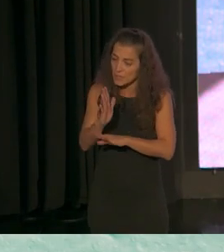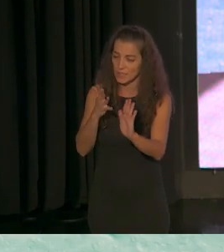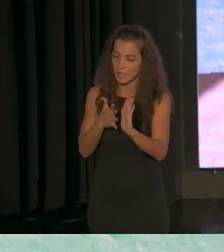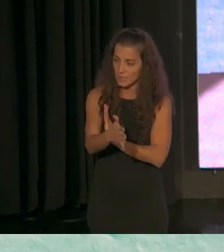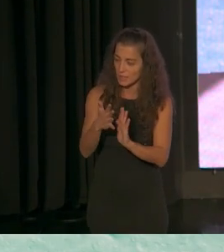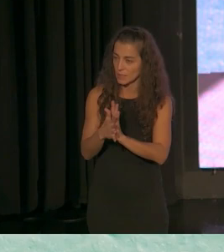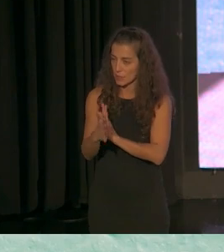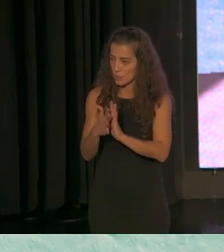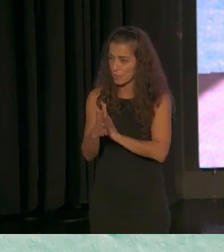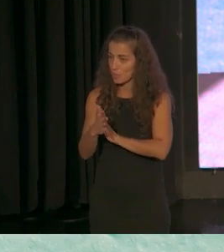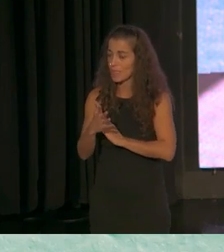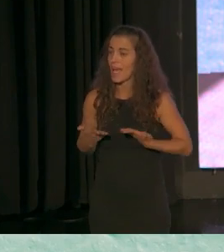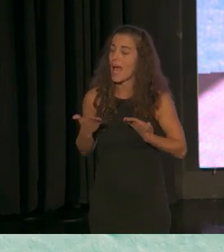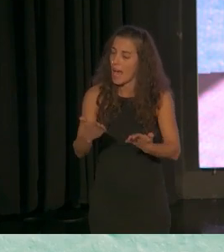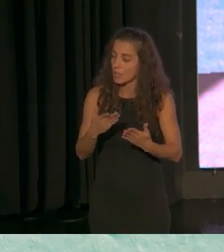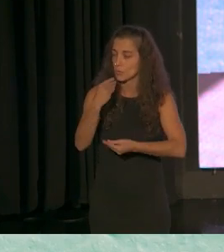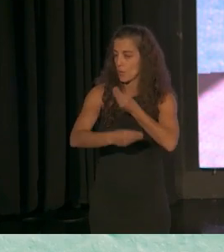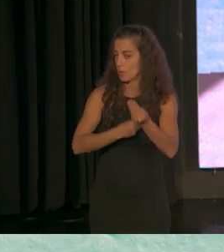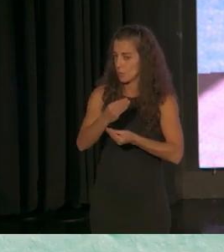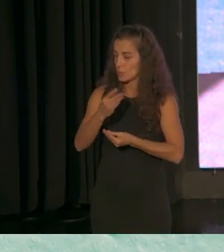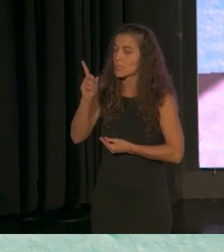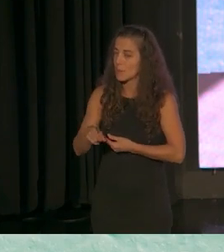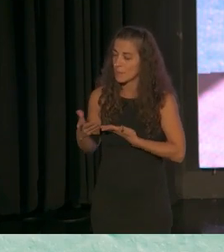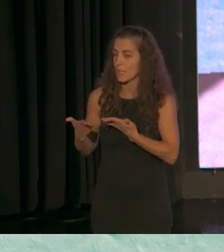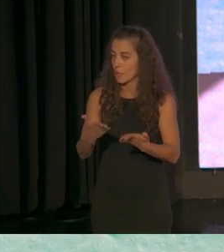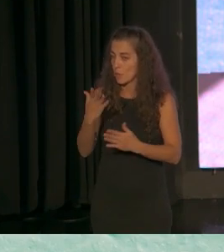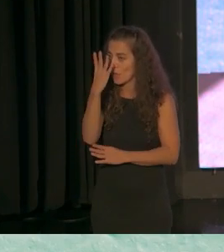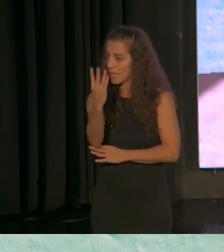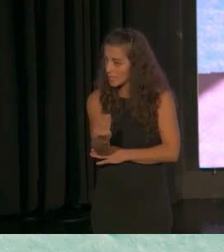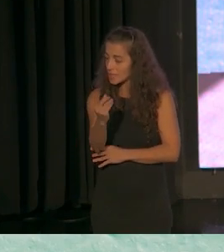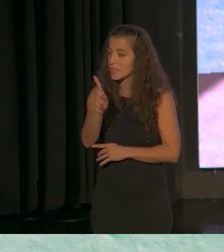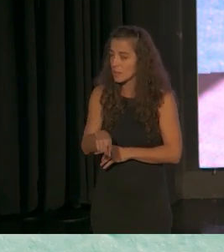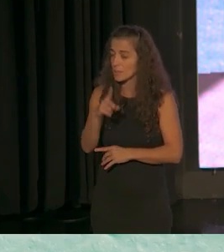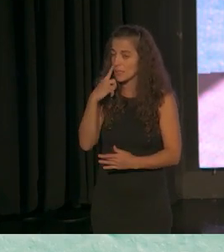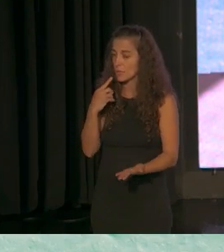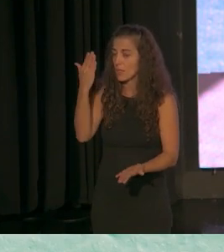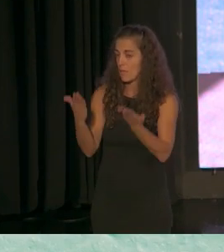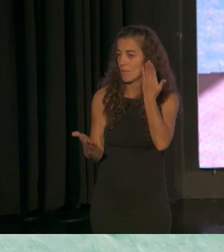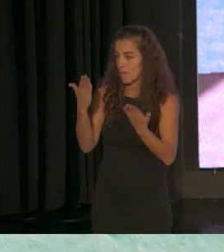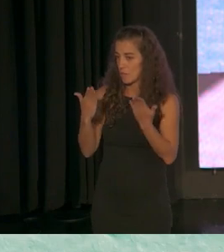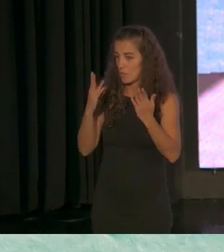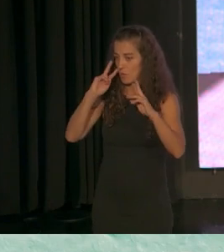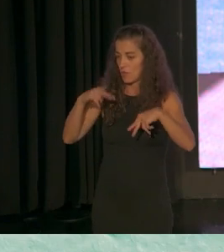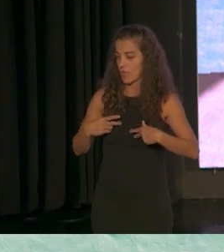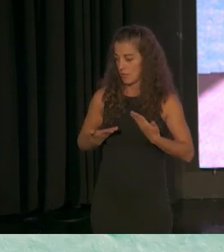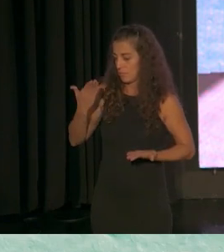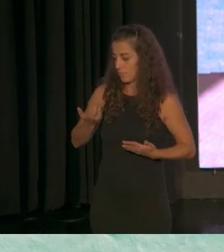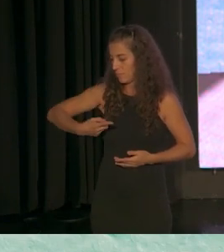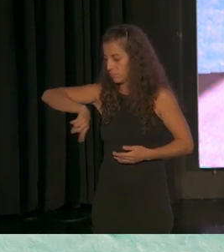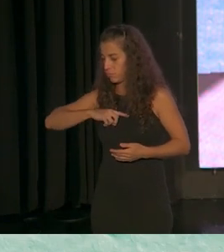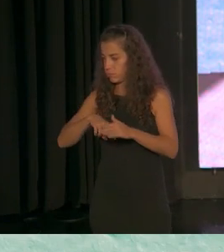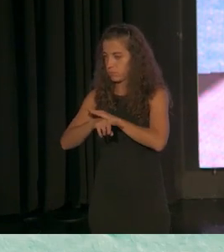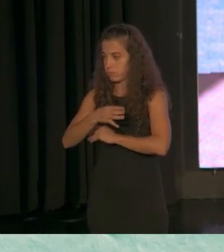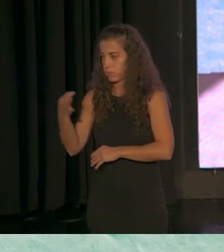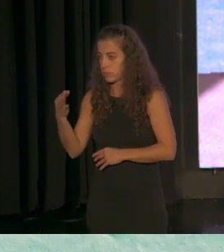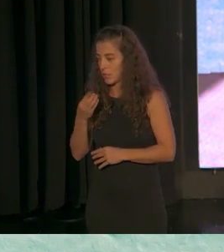ayudarlas a que la usen y ayudarles también a que la comprendan y autoevalúen su propia eficacia pensad